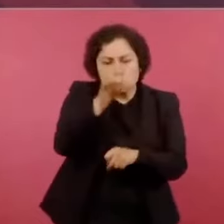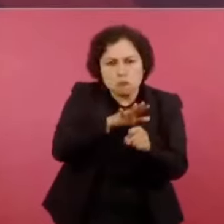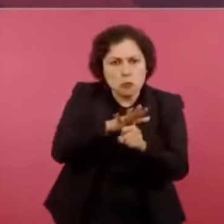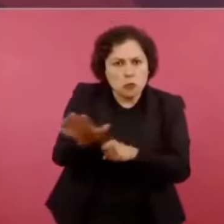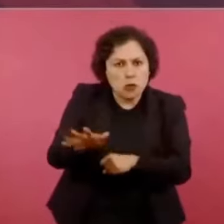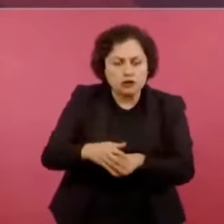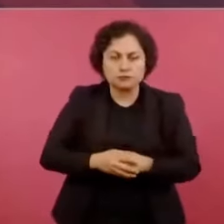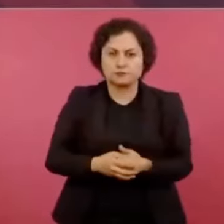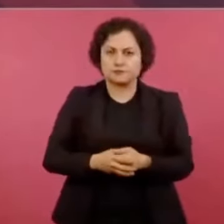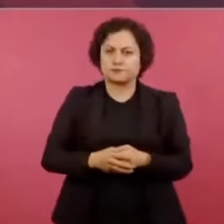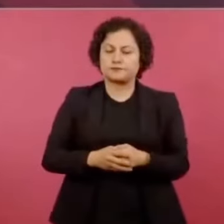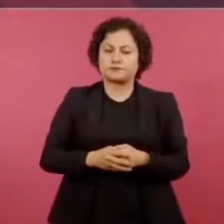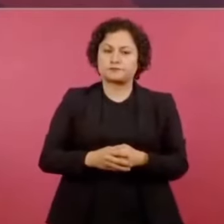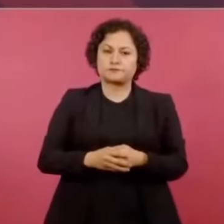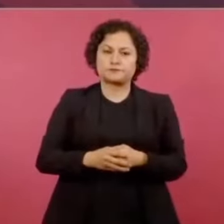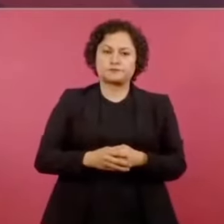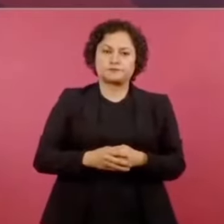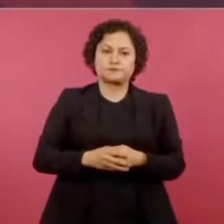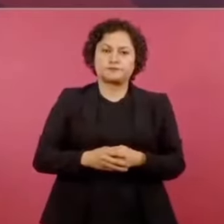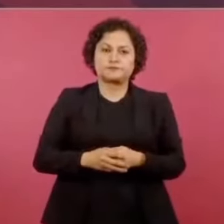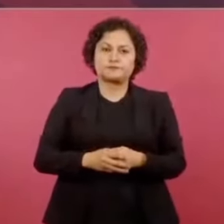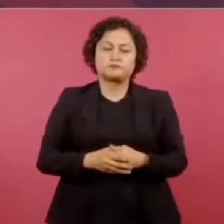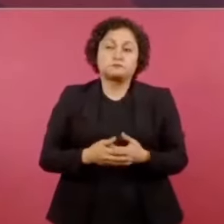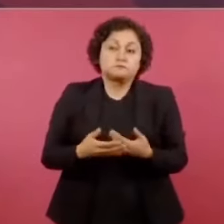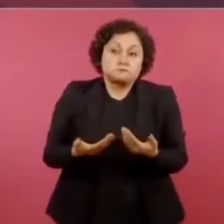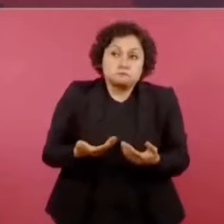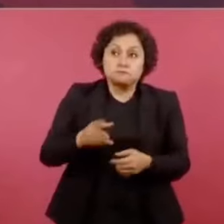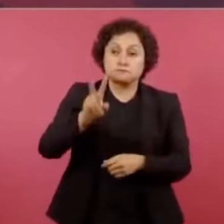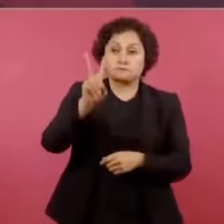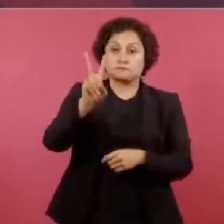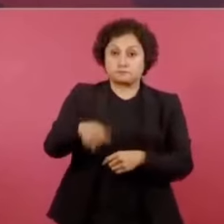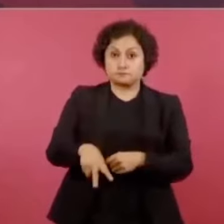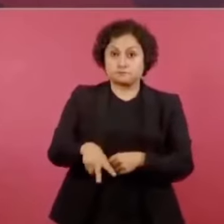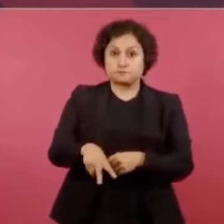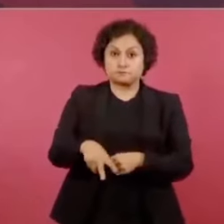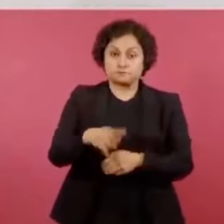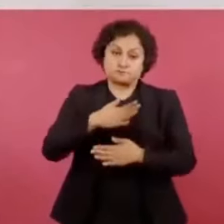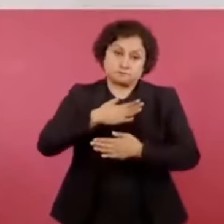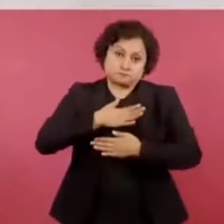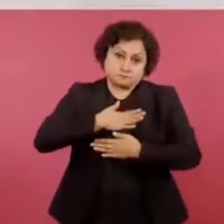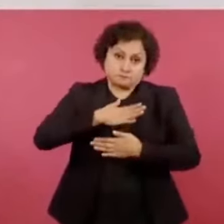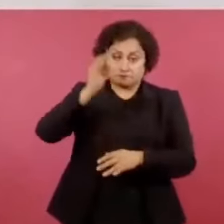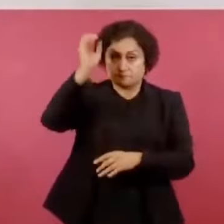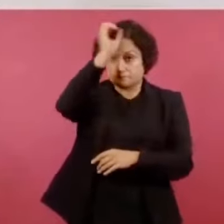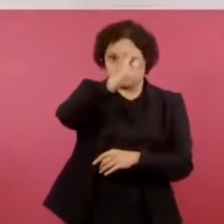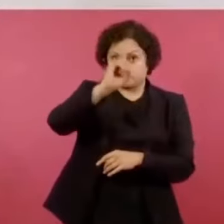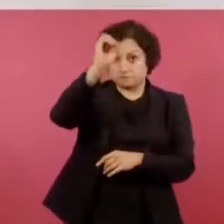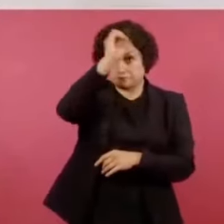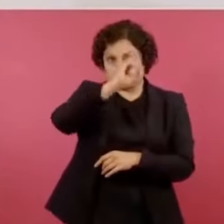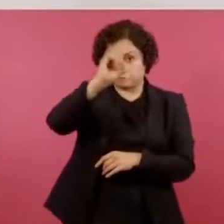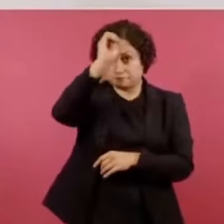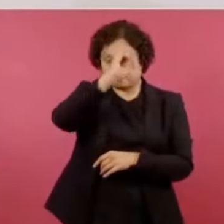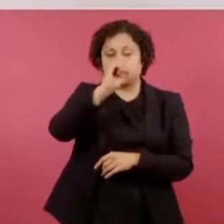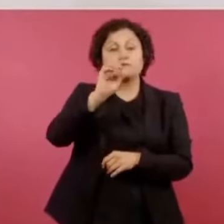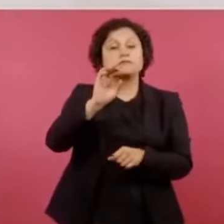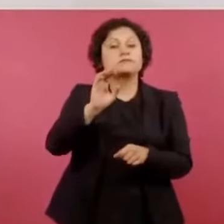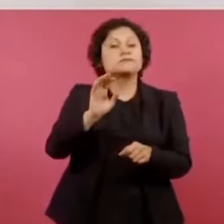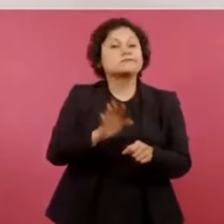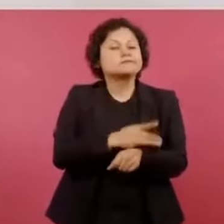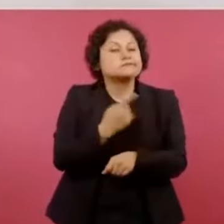o mi opinión, porque no debe de haber